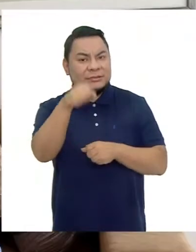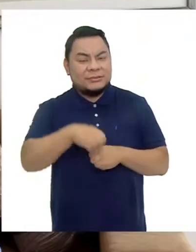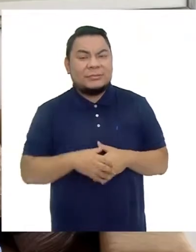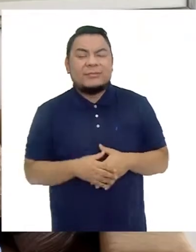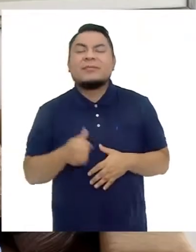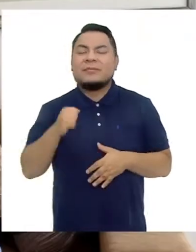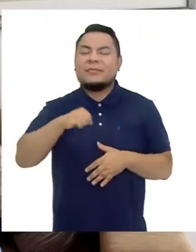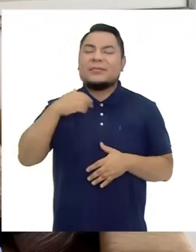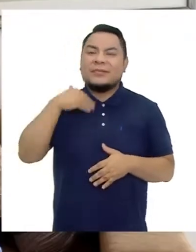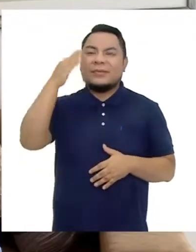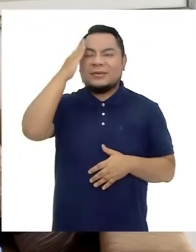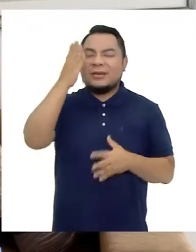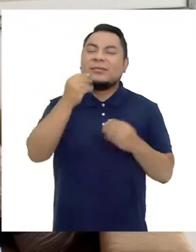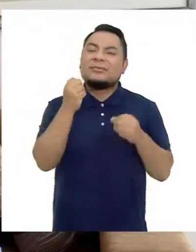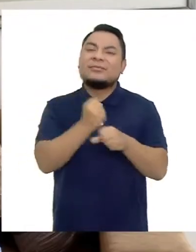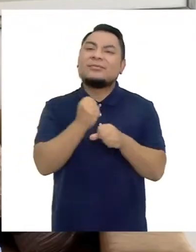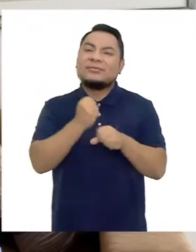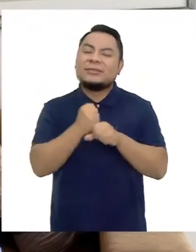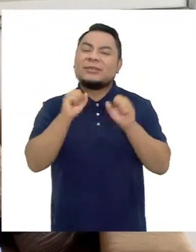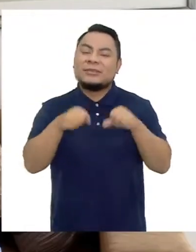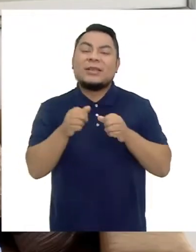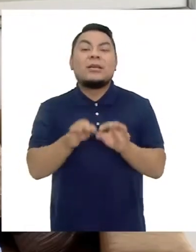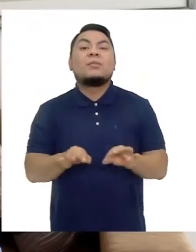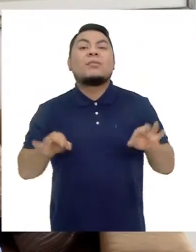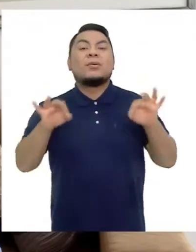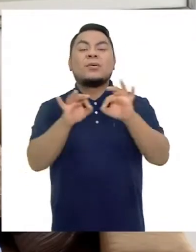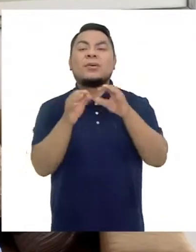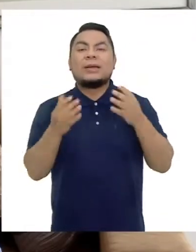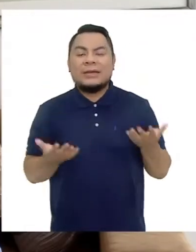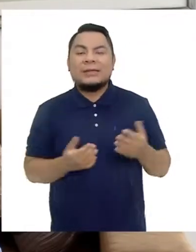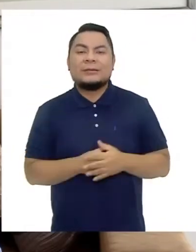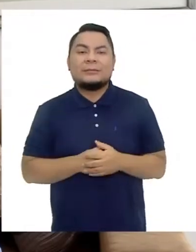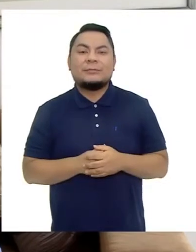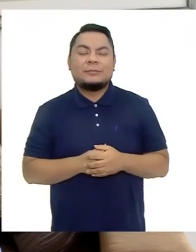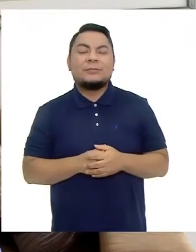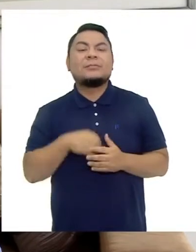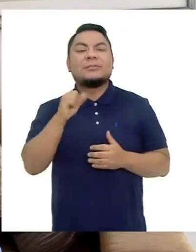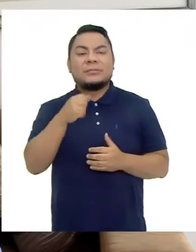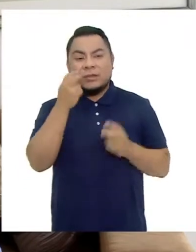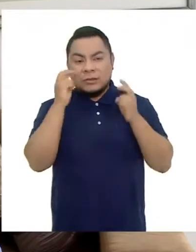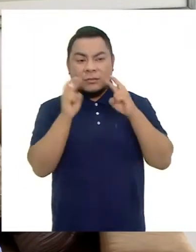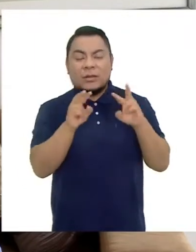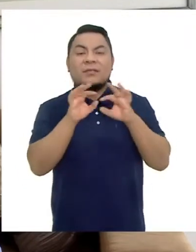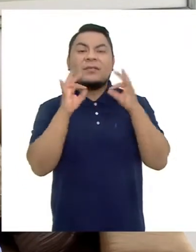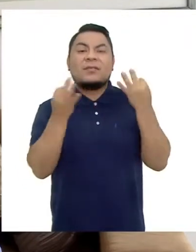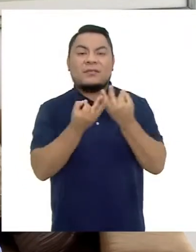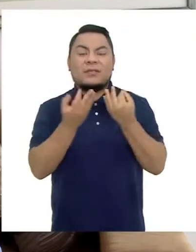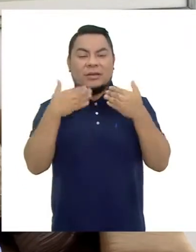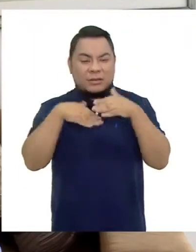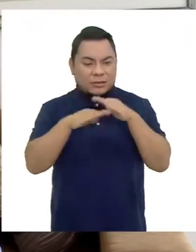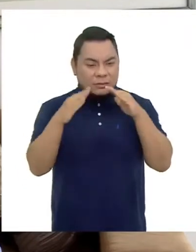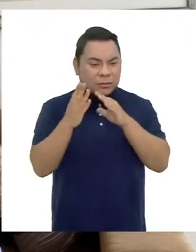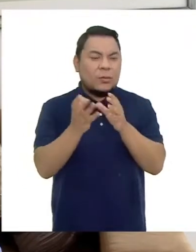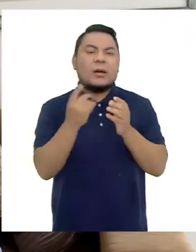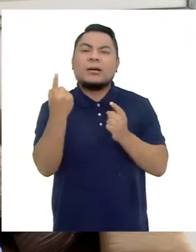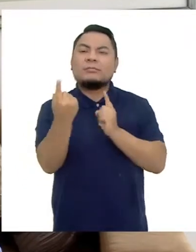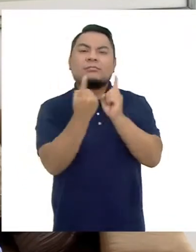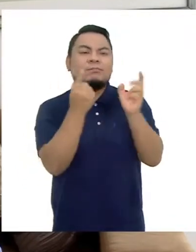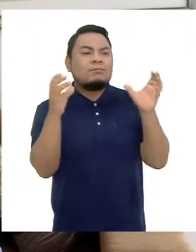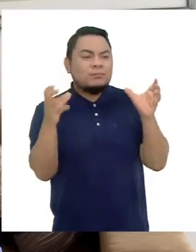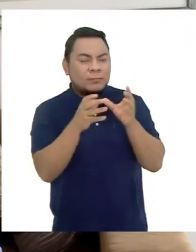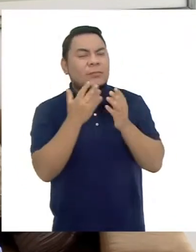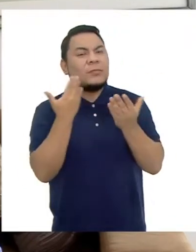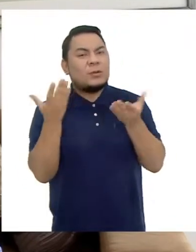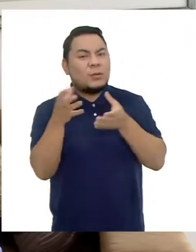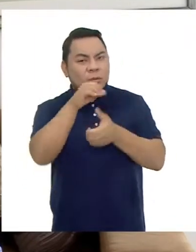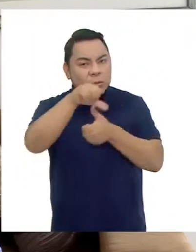Yo sé doctor Hay mucho que trabajar Y lo importante Es que veamos Nuestra familia Hacia adentro Y ver a cada uno De